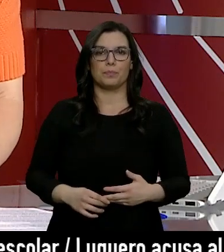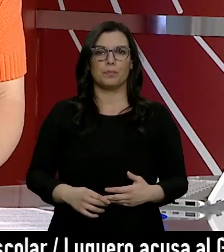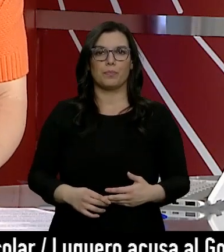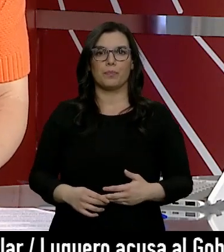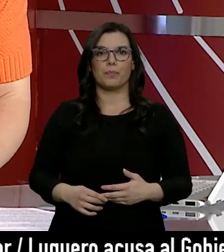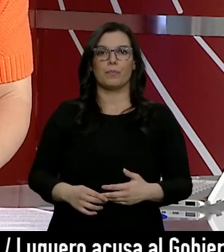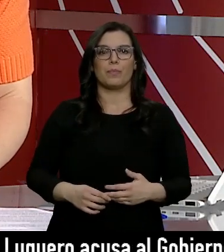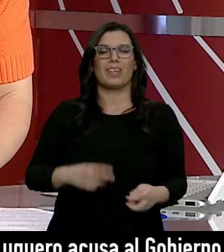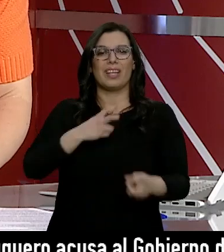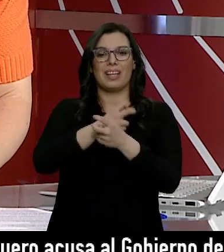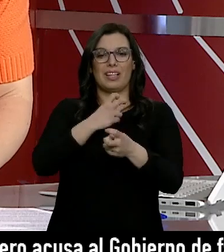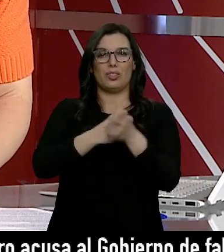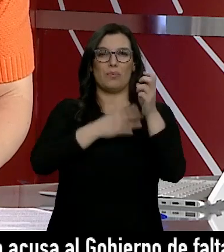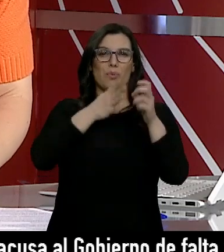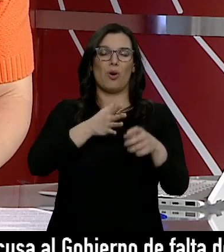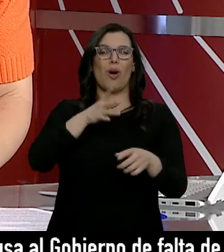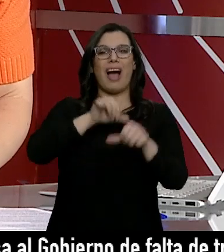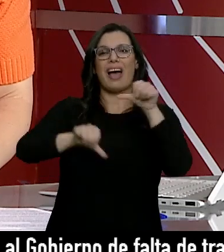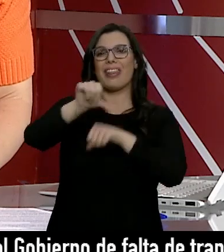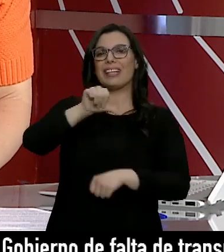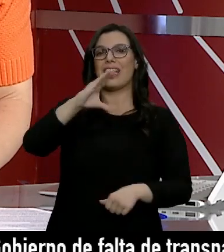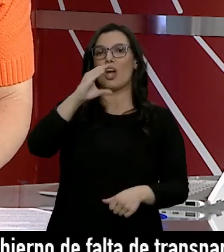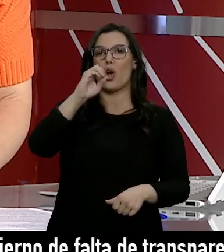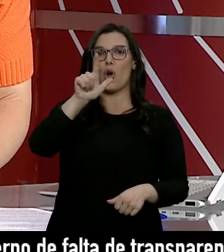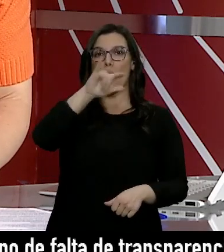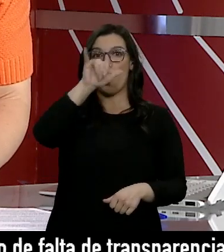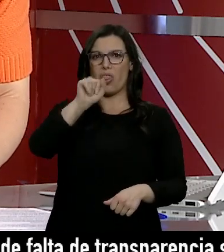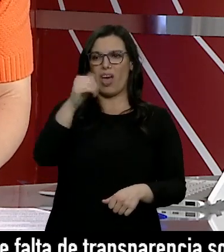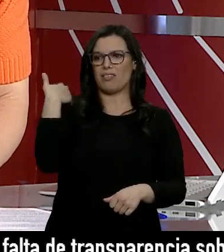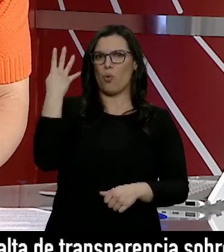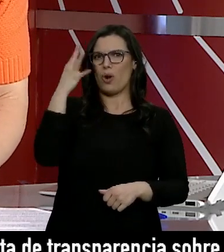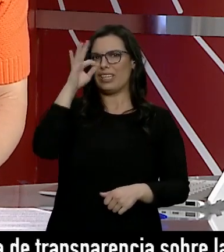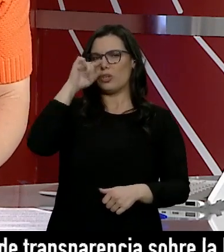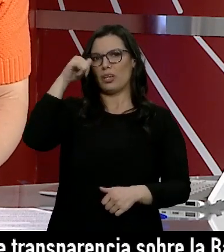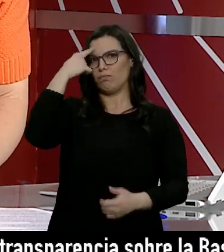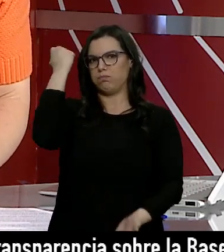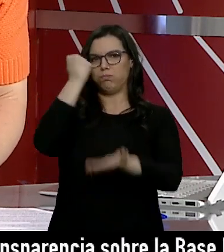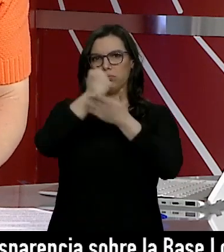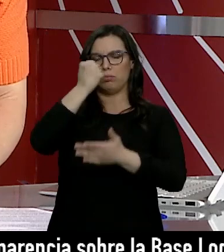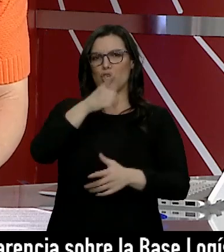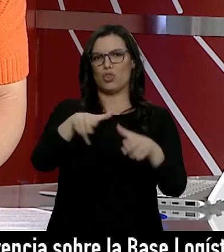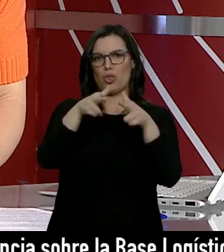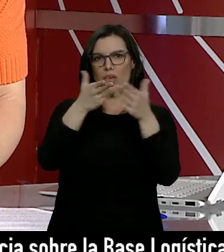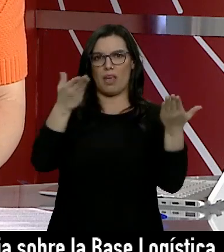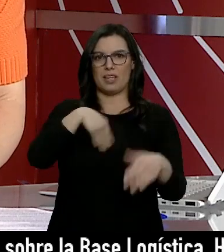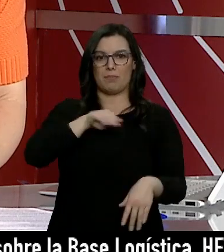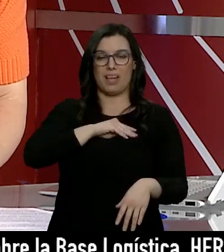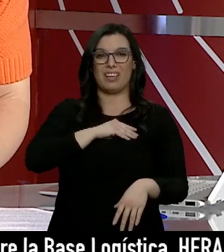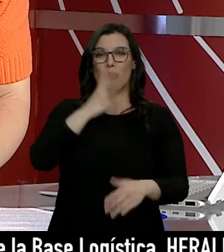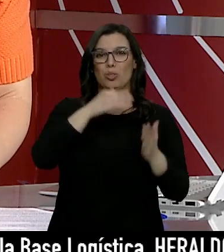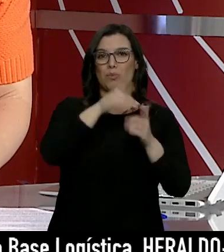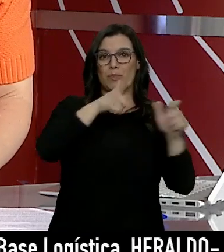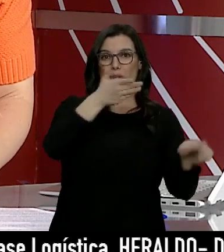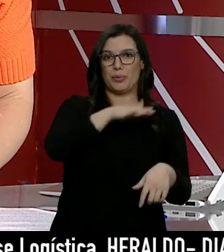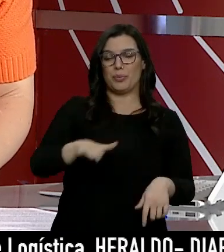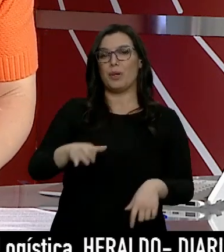intoxicación por aceite de colza marcó hace 40 años a la sociedad española. 4.000 personas perdieron la vida y otras 20.000